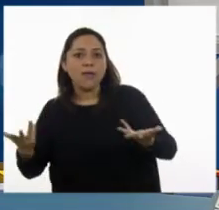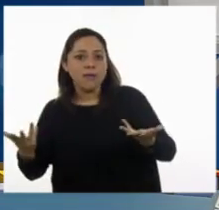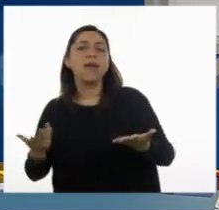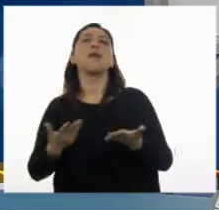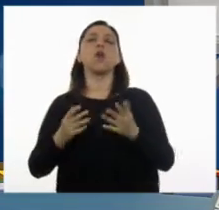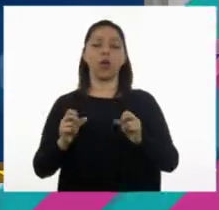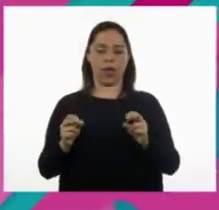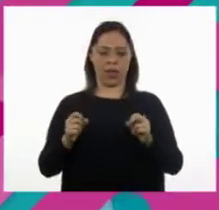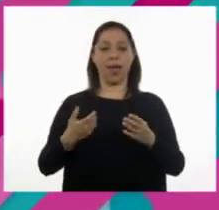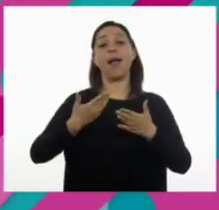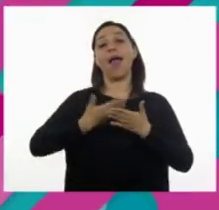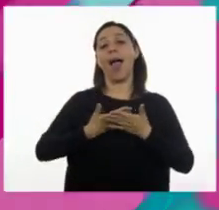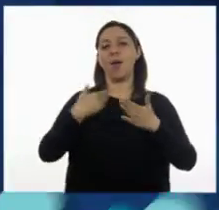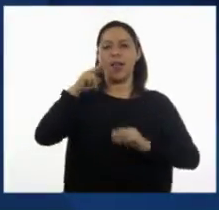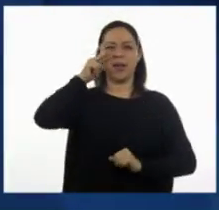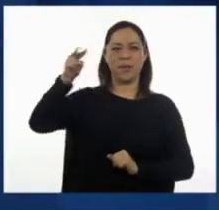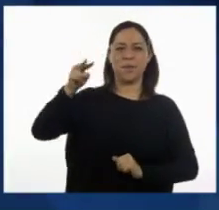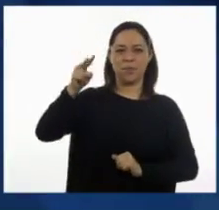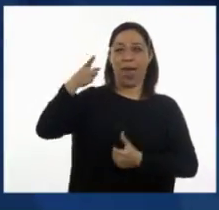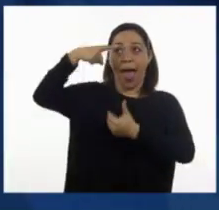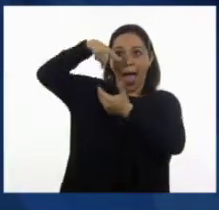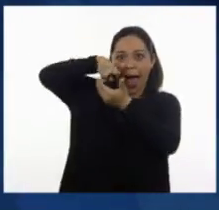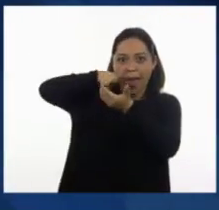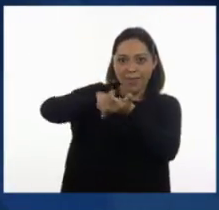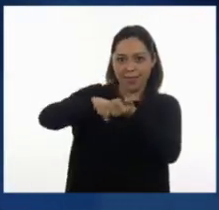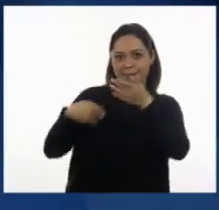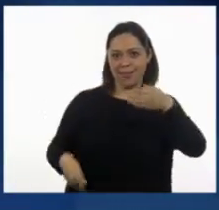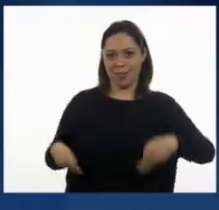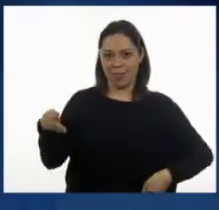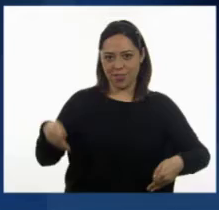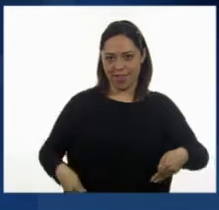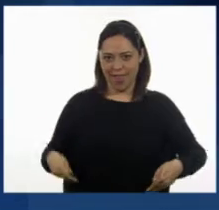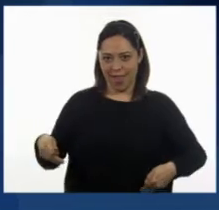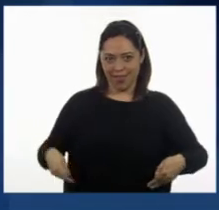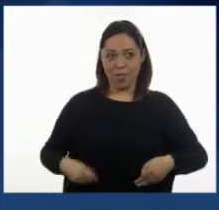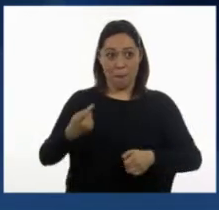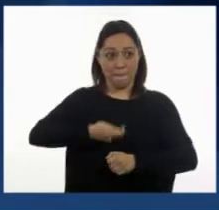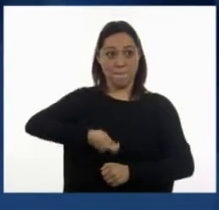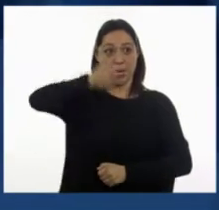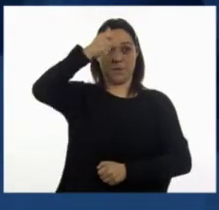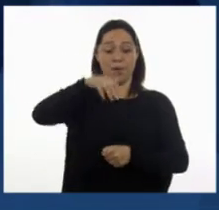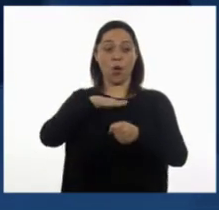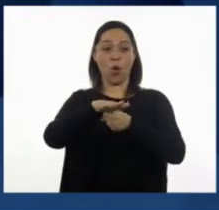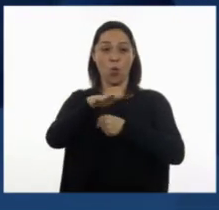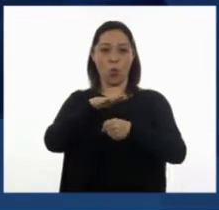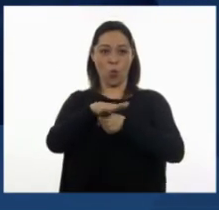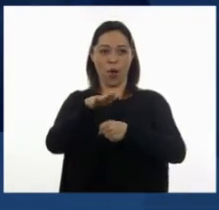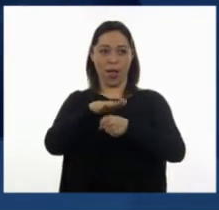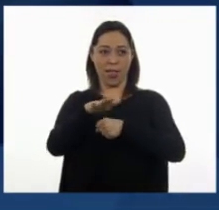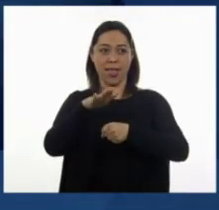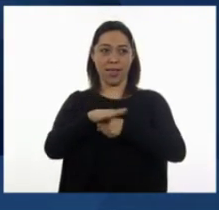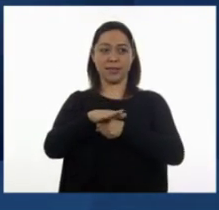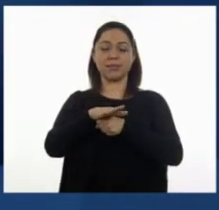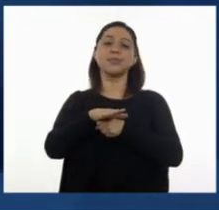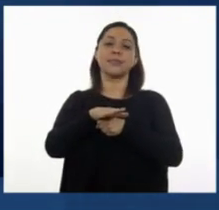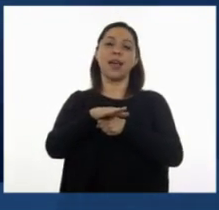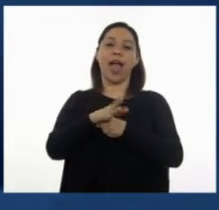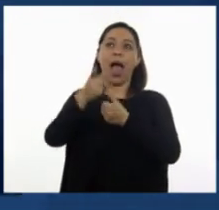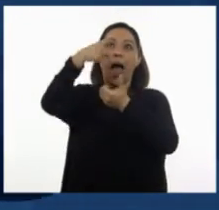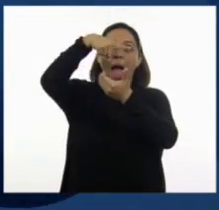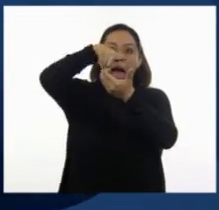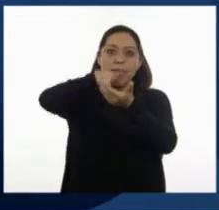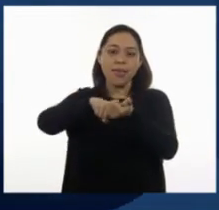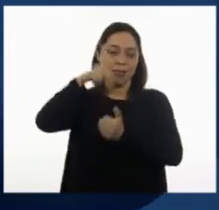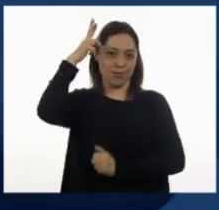interior de estos dos teatros. El primero es, como ya les había dicho, se va a ver la parte interior del Palacio de